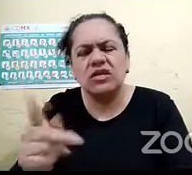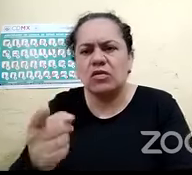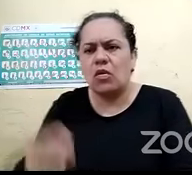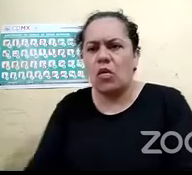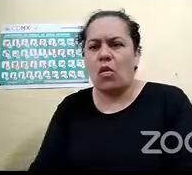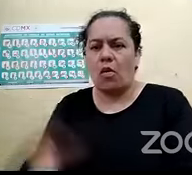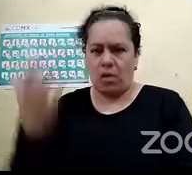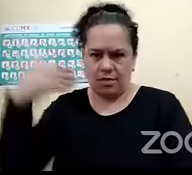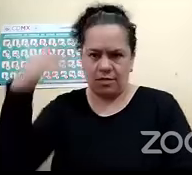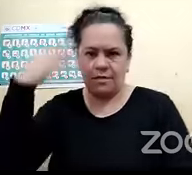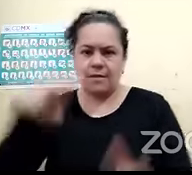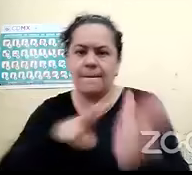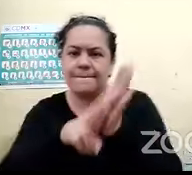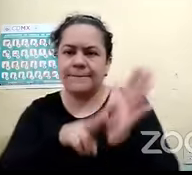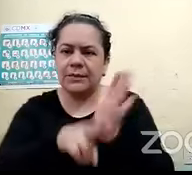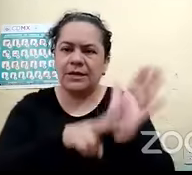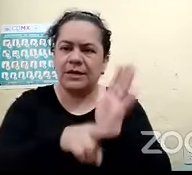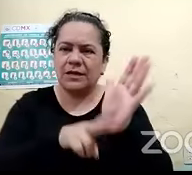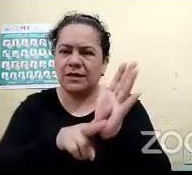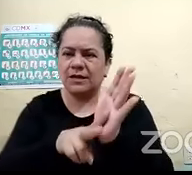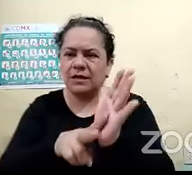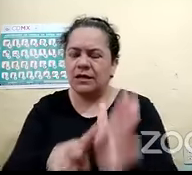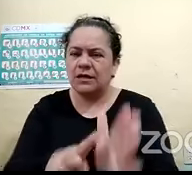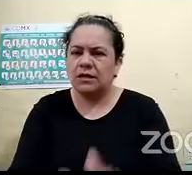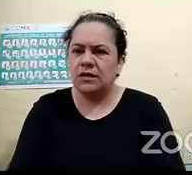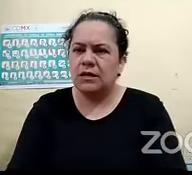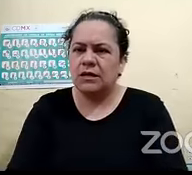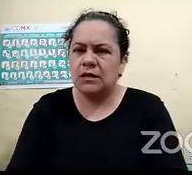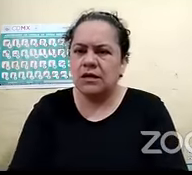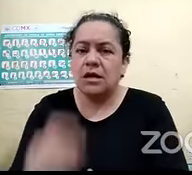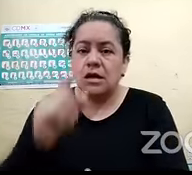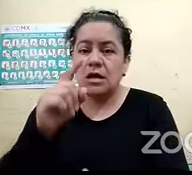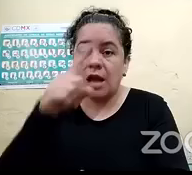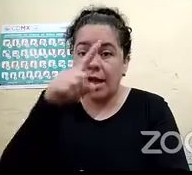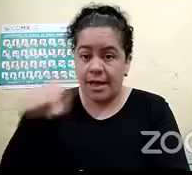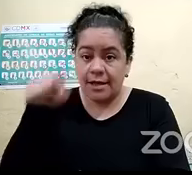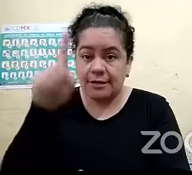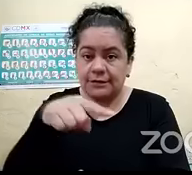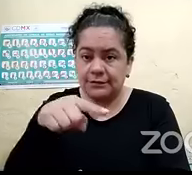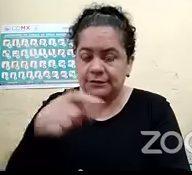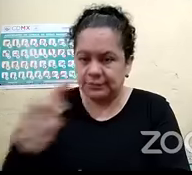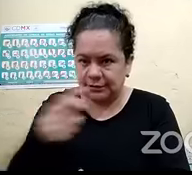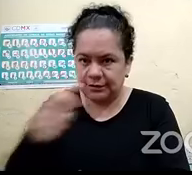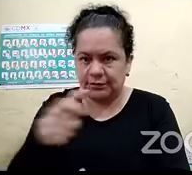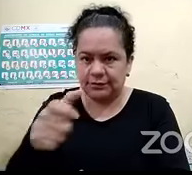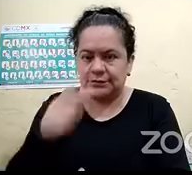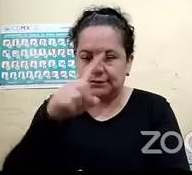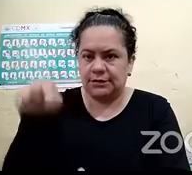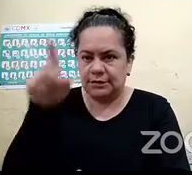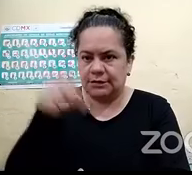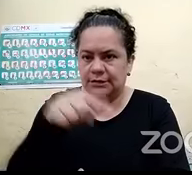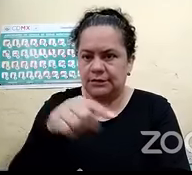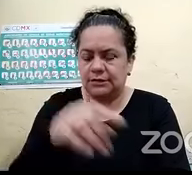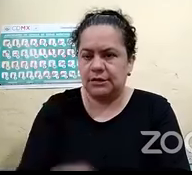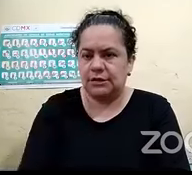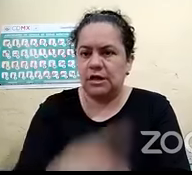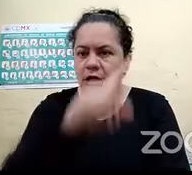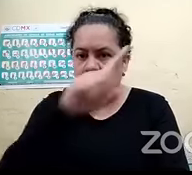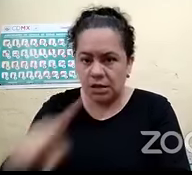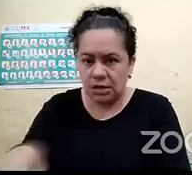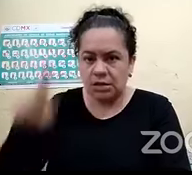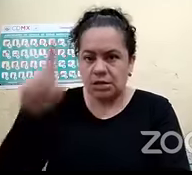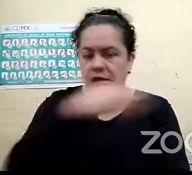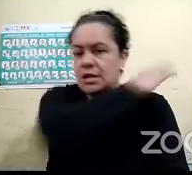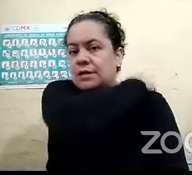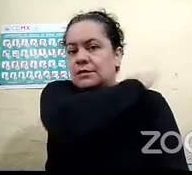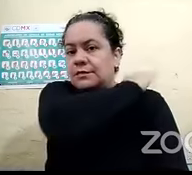donde decían que la seña era una era una X de empezando por los hombros y haciéndola hacia abajo era la seña